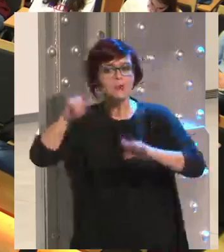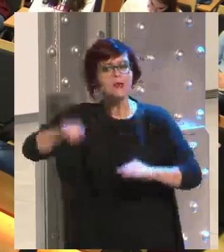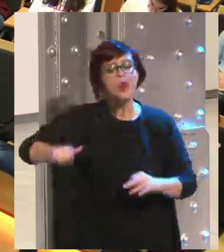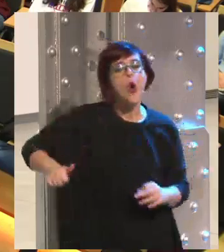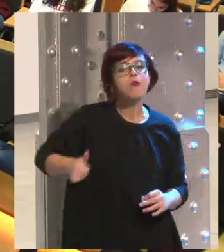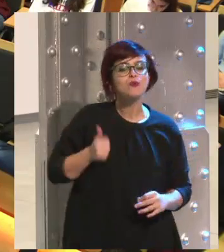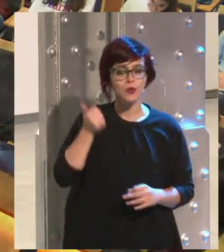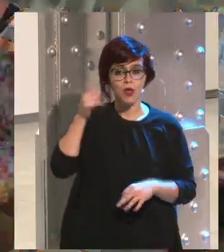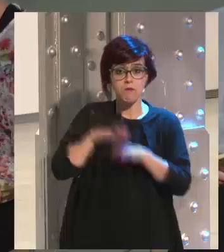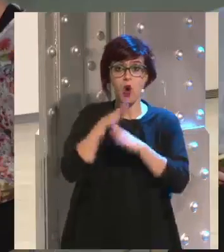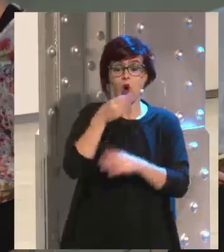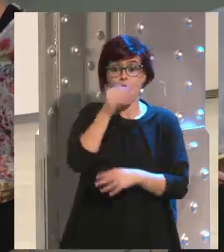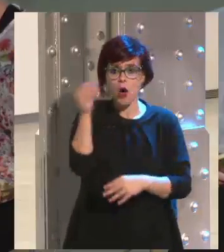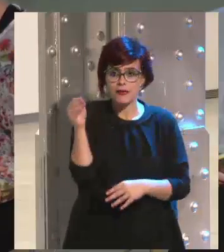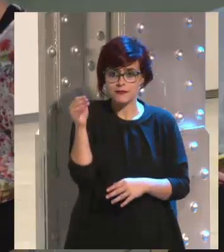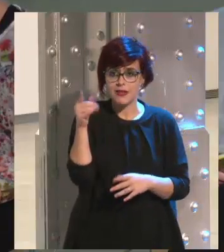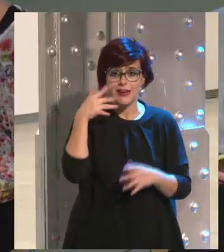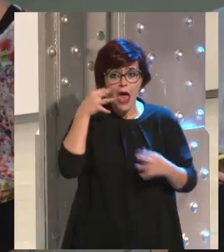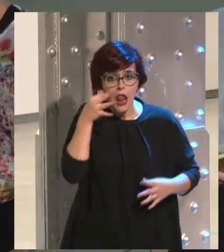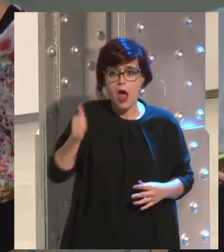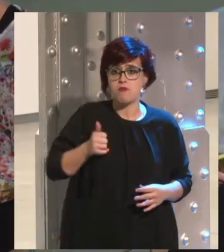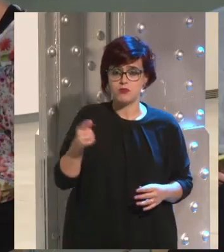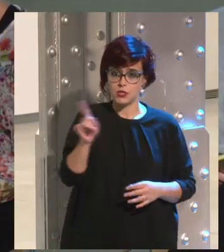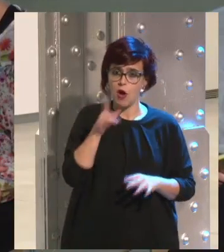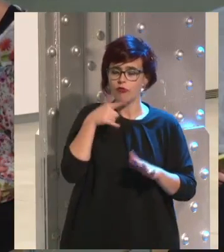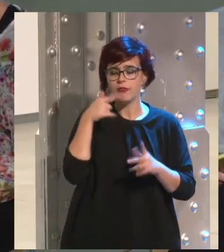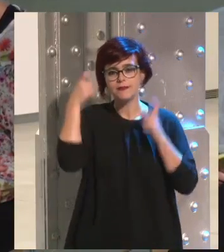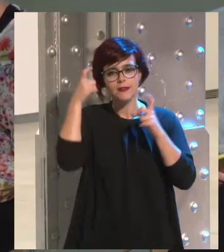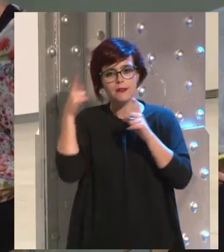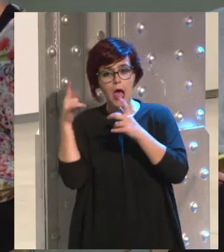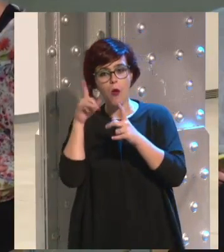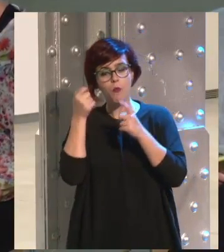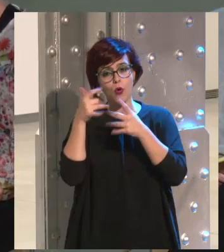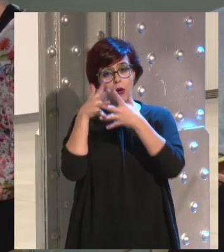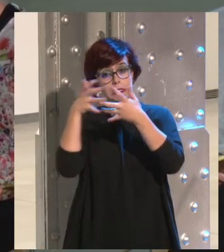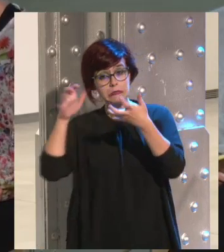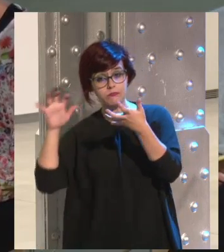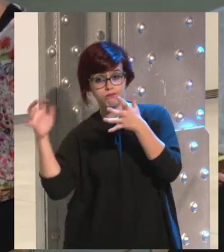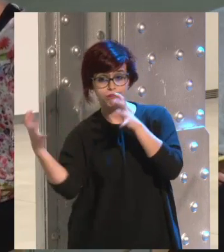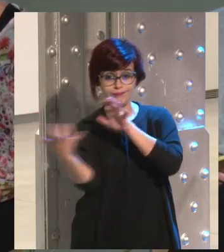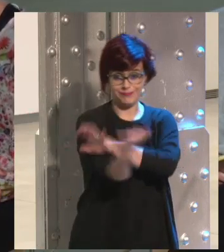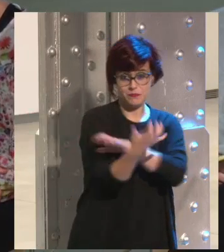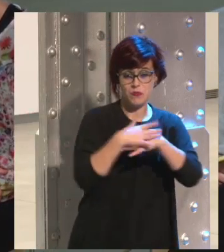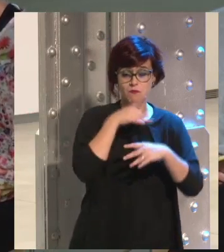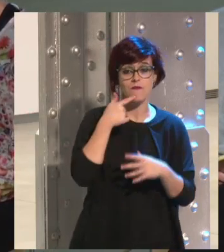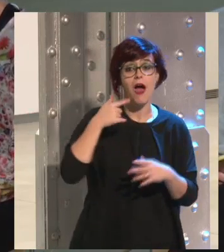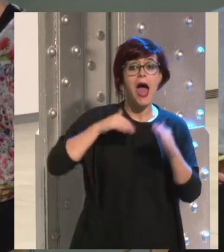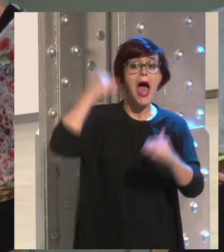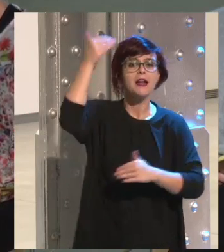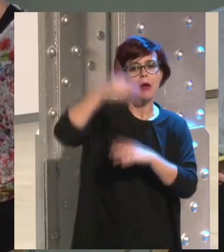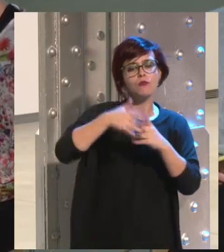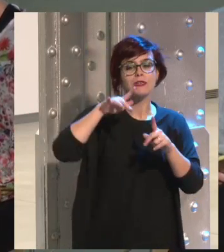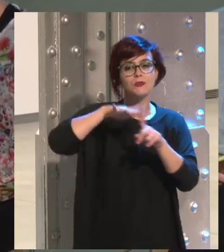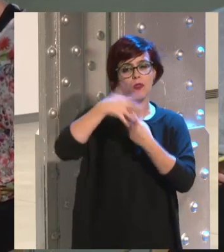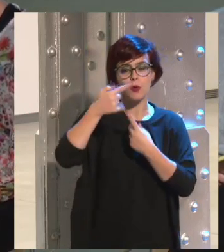los jóvenes que no están aprovechando. Vale, vamos a darle un poco la vuelta a la tortilla. Lo que preguntaban por ahí arriba era precisamente hay una parte